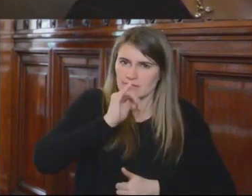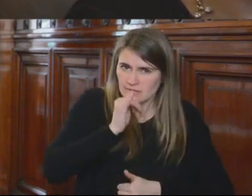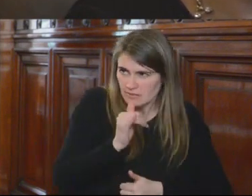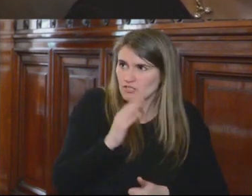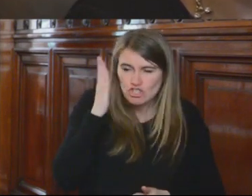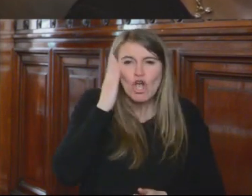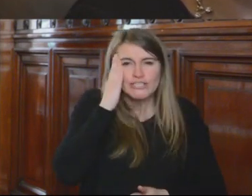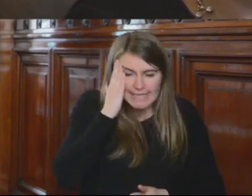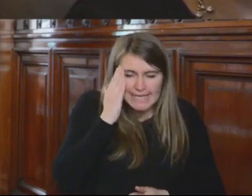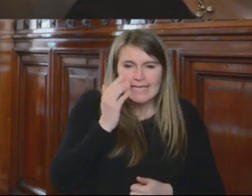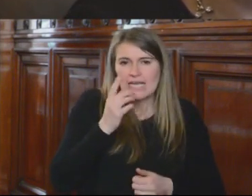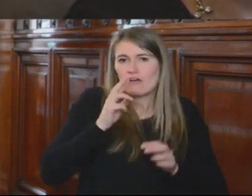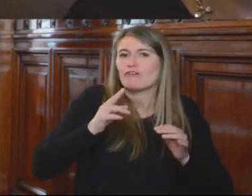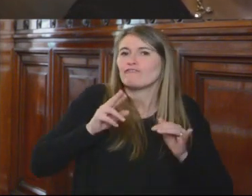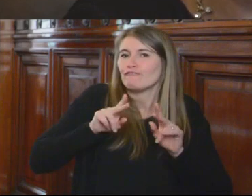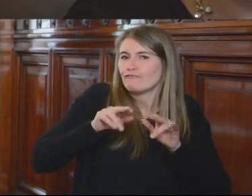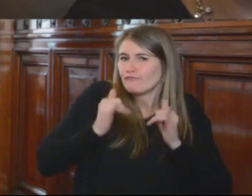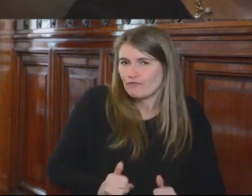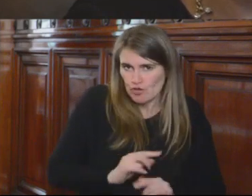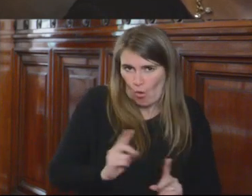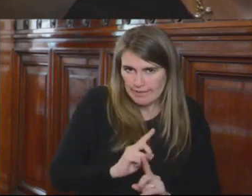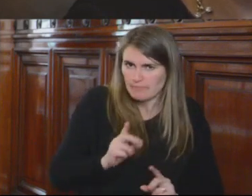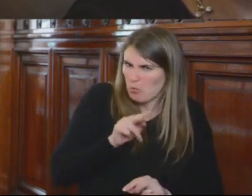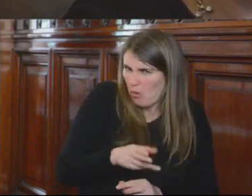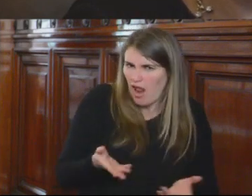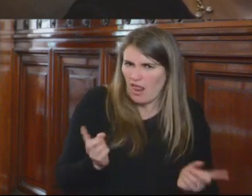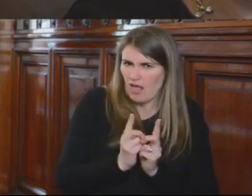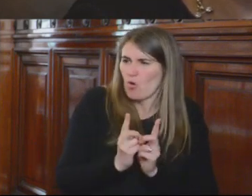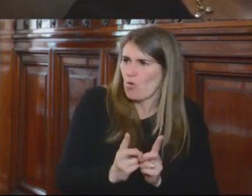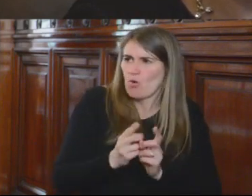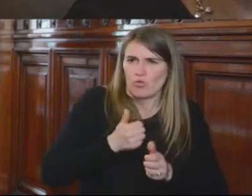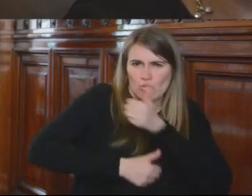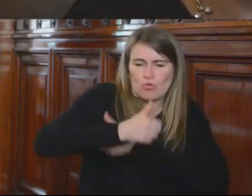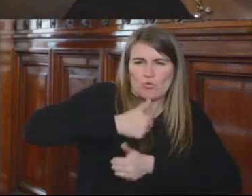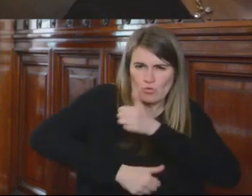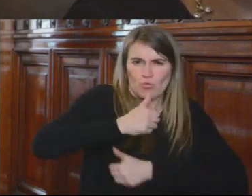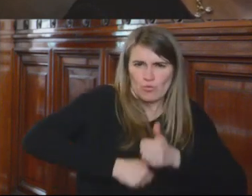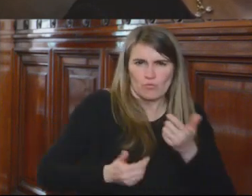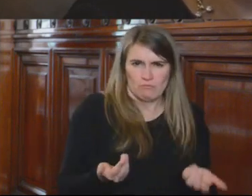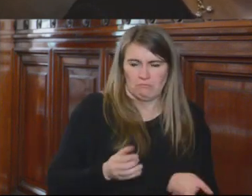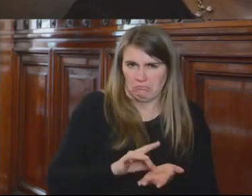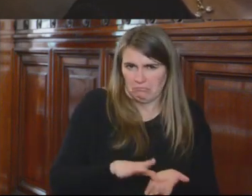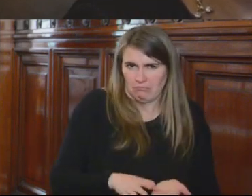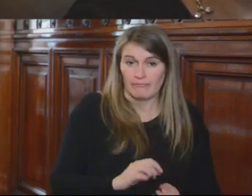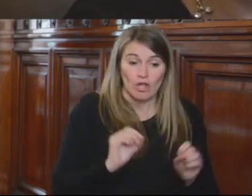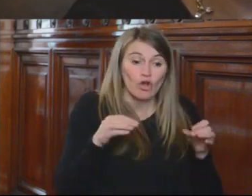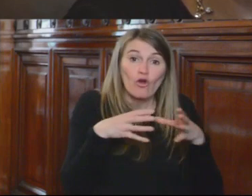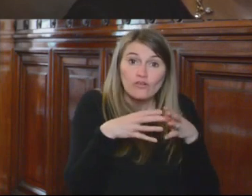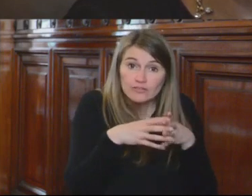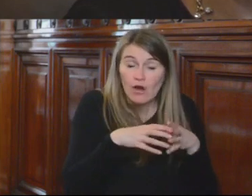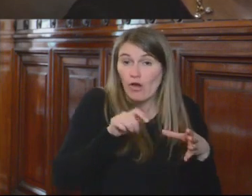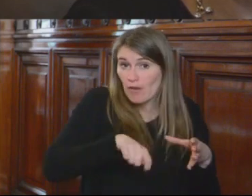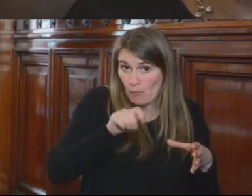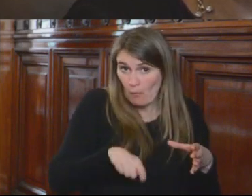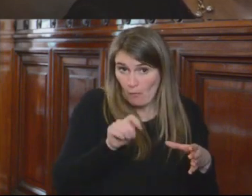absoluta debilidad que tienen en ese panorama, toda vez que el Consejo puede, así como ha hecho con